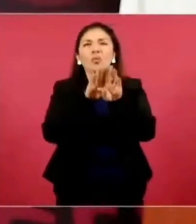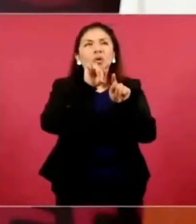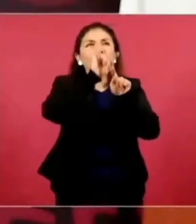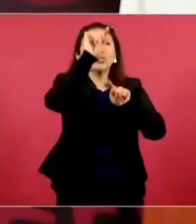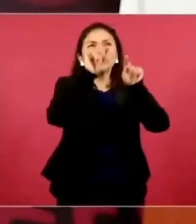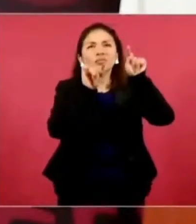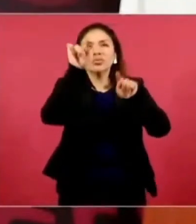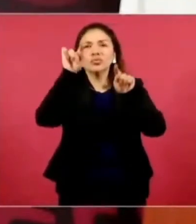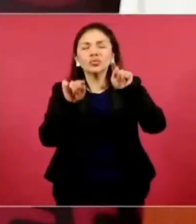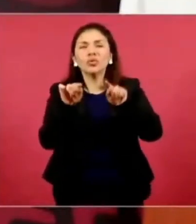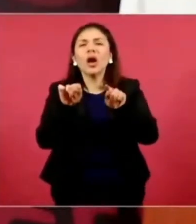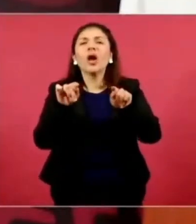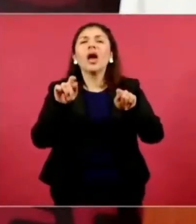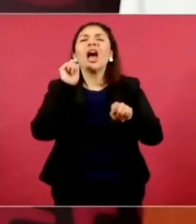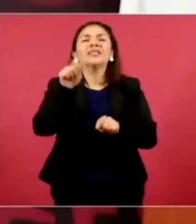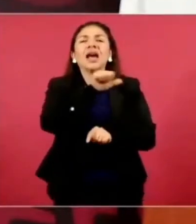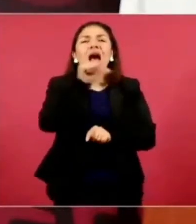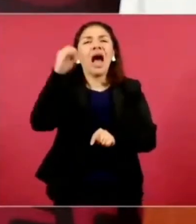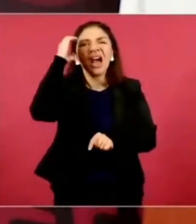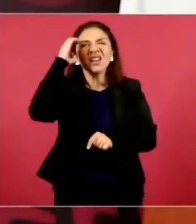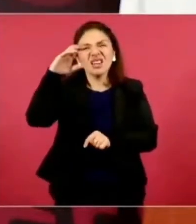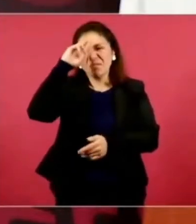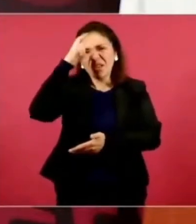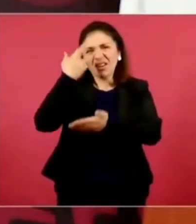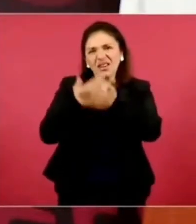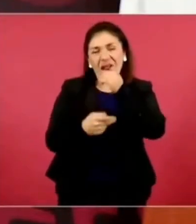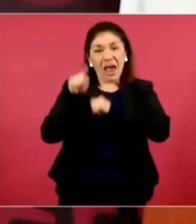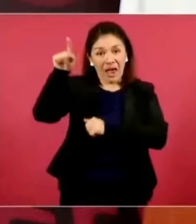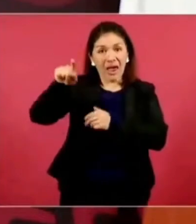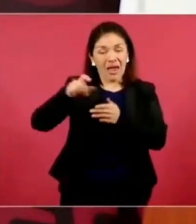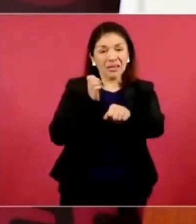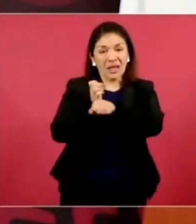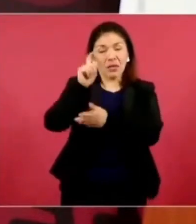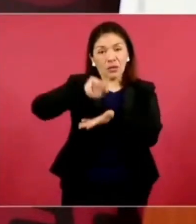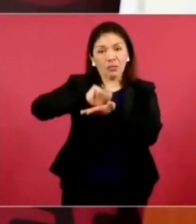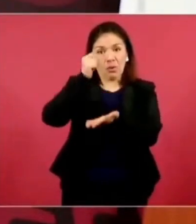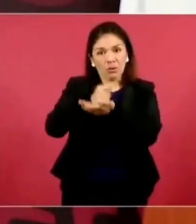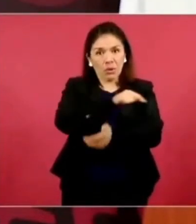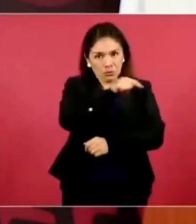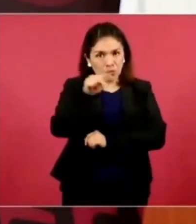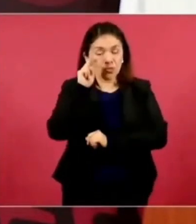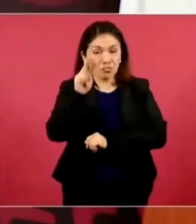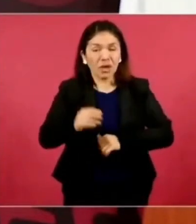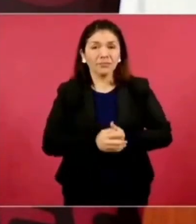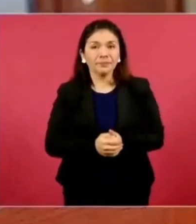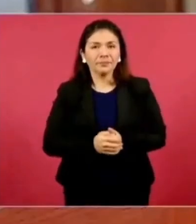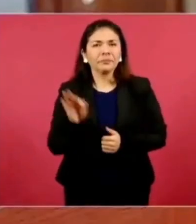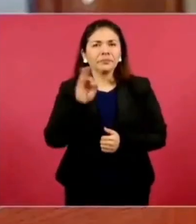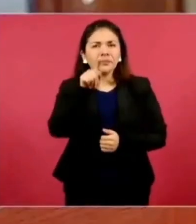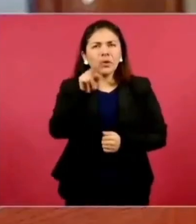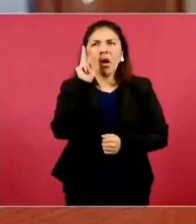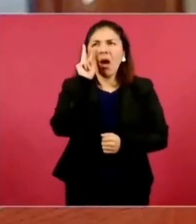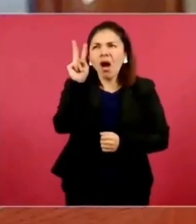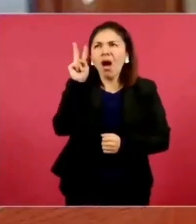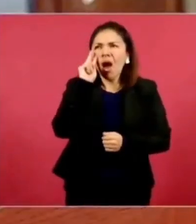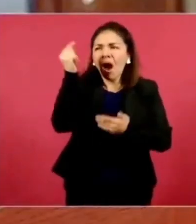delitos en Tamaulipas. Si caemos en estos detalles